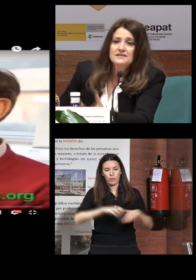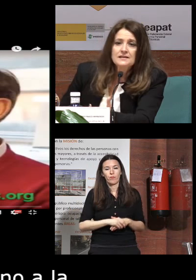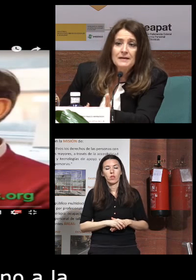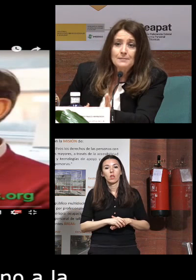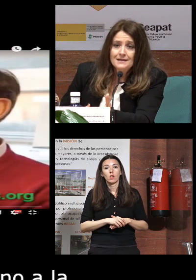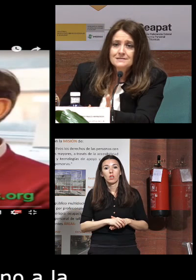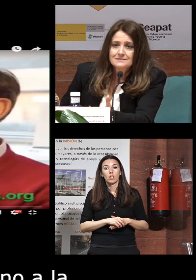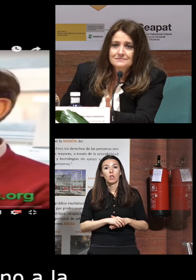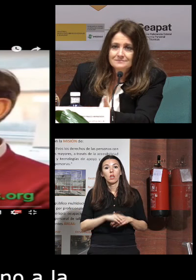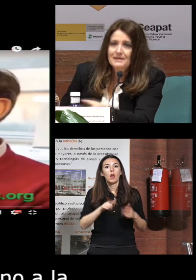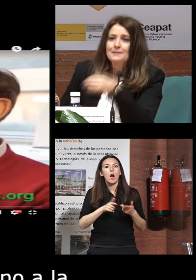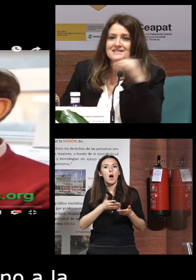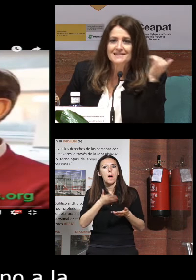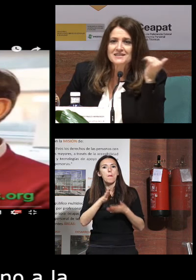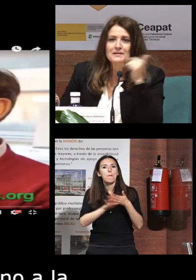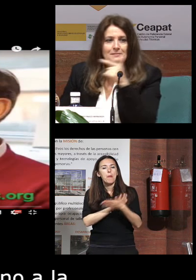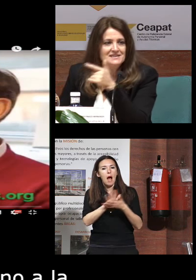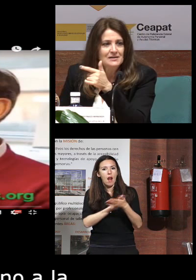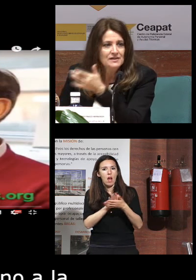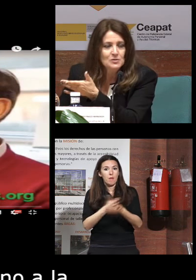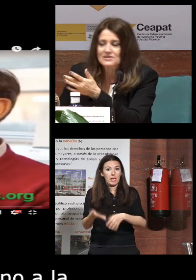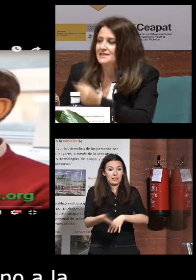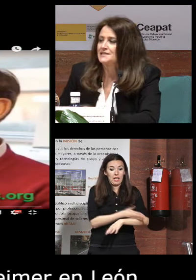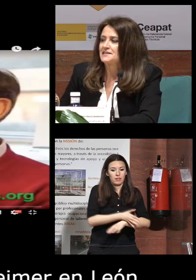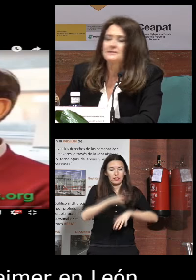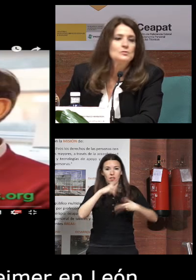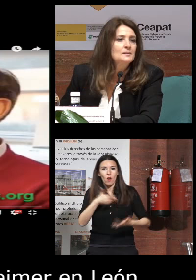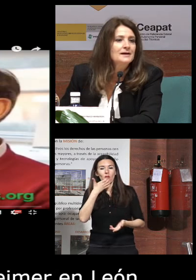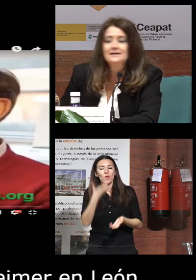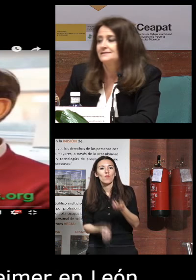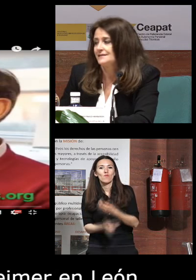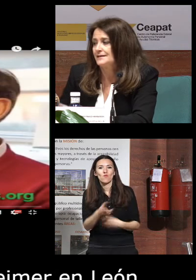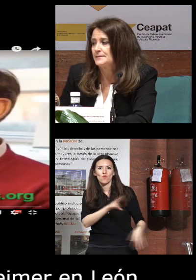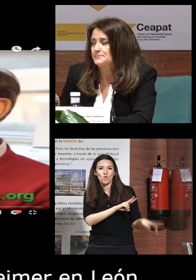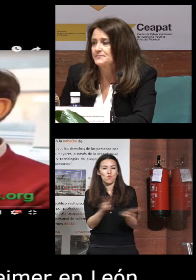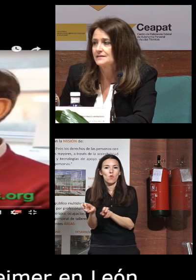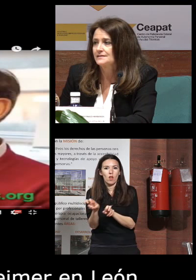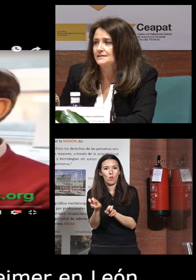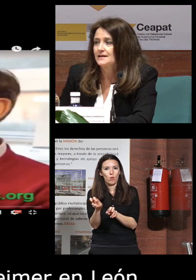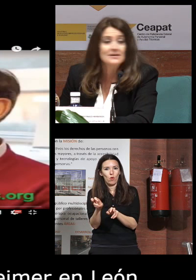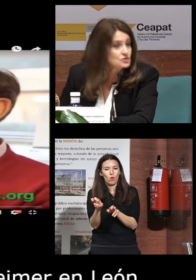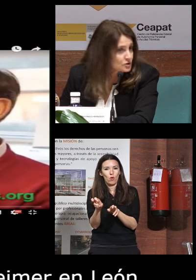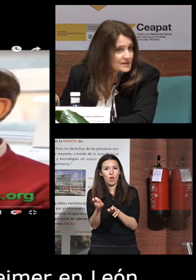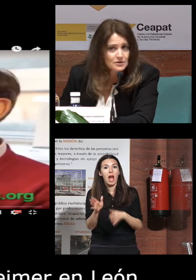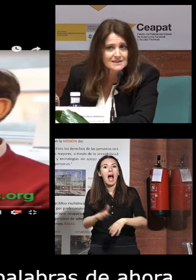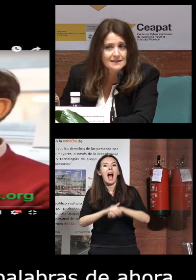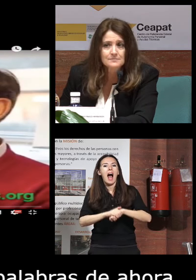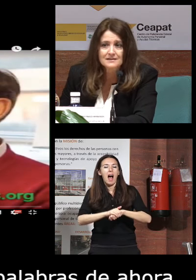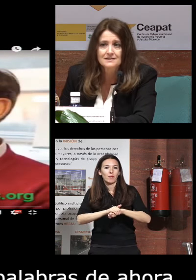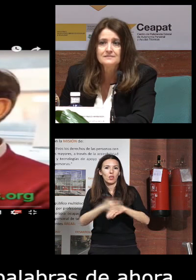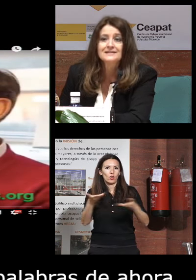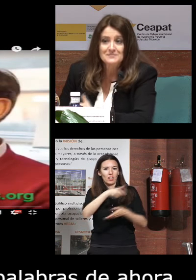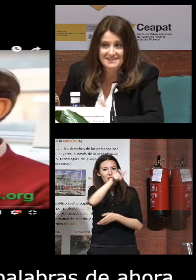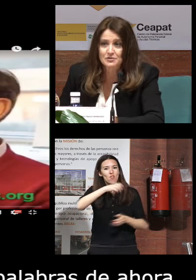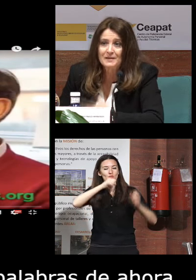transmitir palabras palabras de antes palabras de ahora como esta iniciativa nueva de amigos de los mayores aquí en